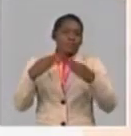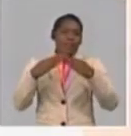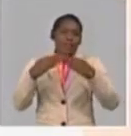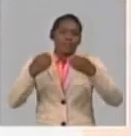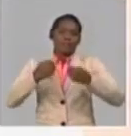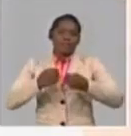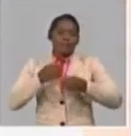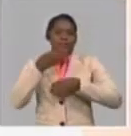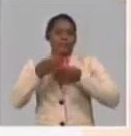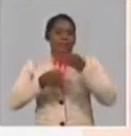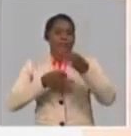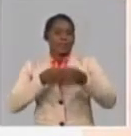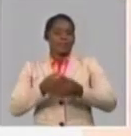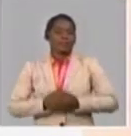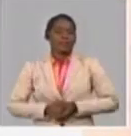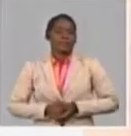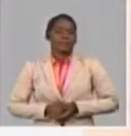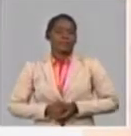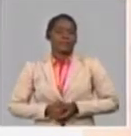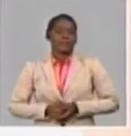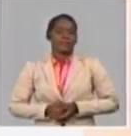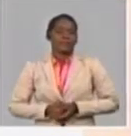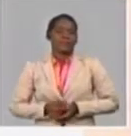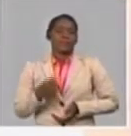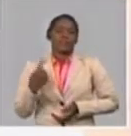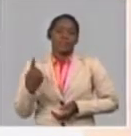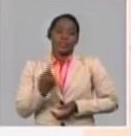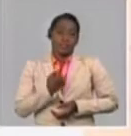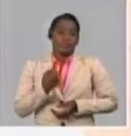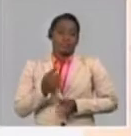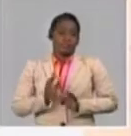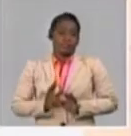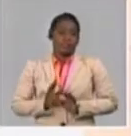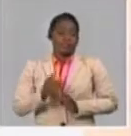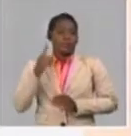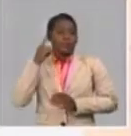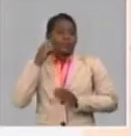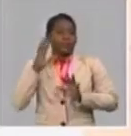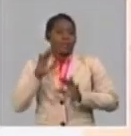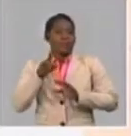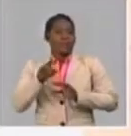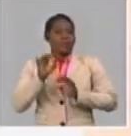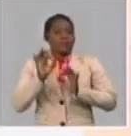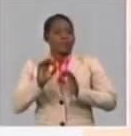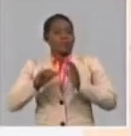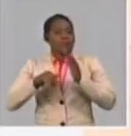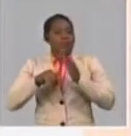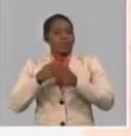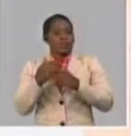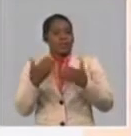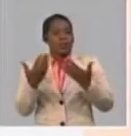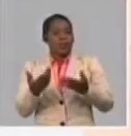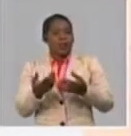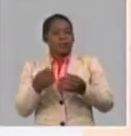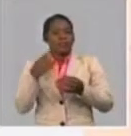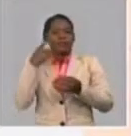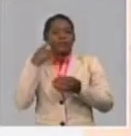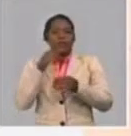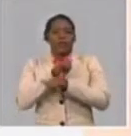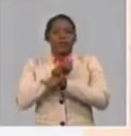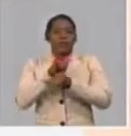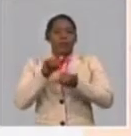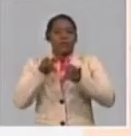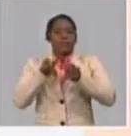Creemos o no hemos ocupado de que ese sea el día de mayor aislamiento social